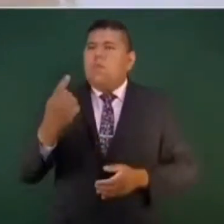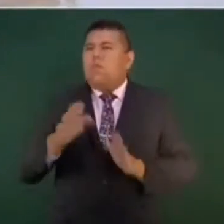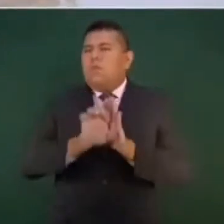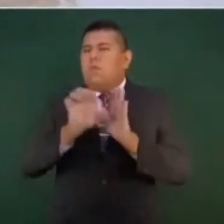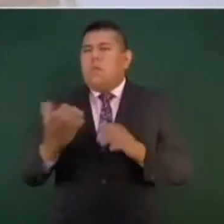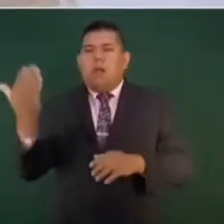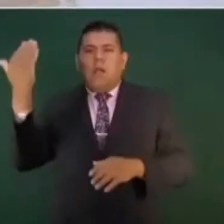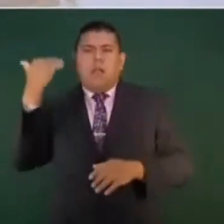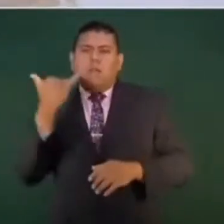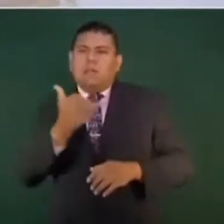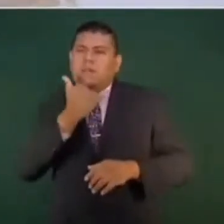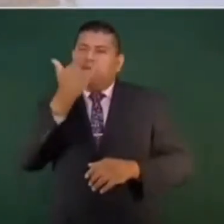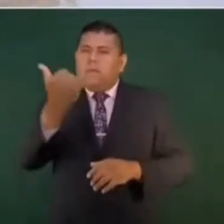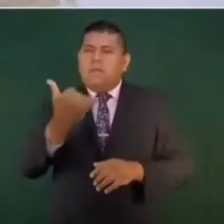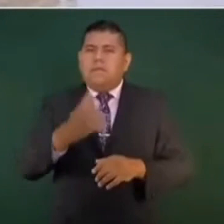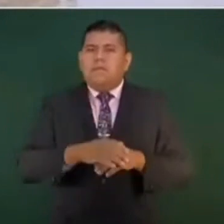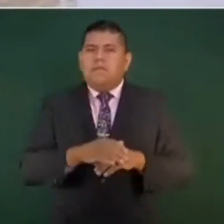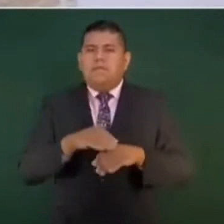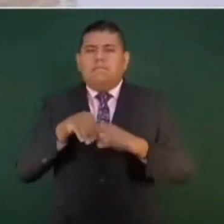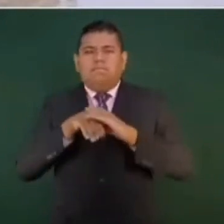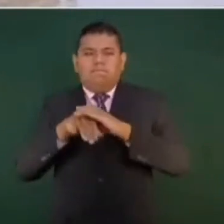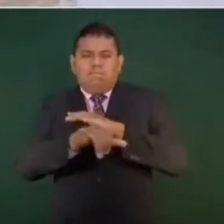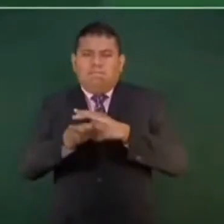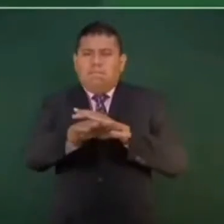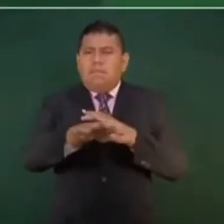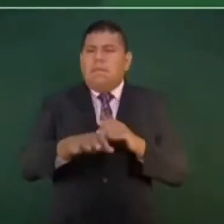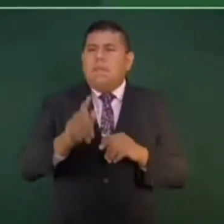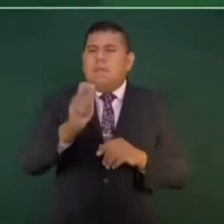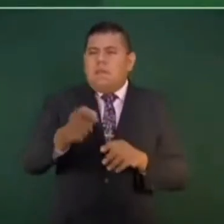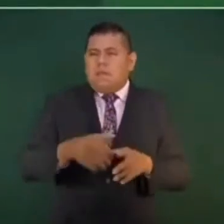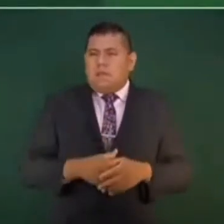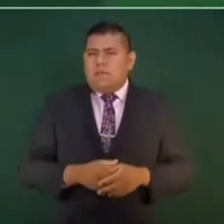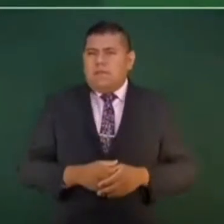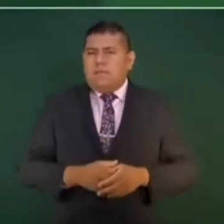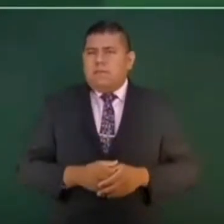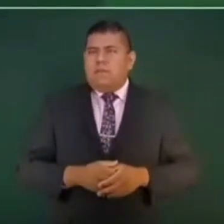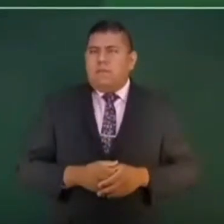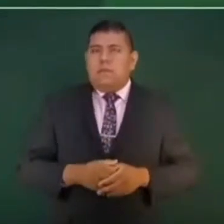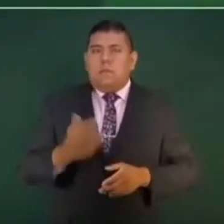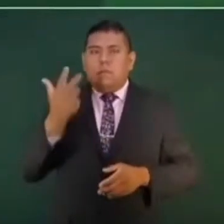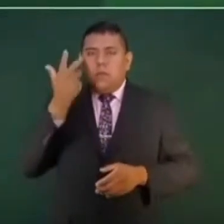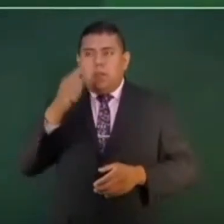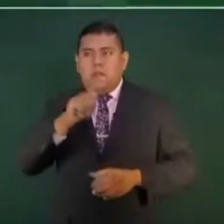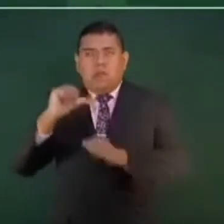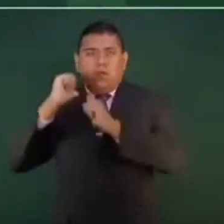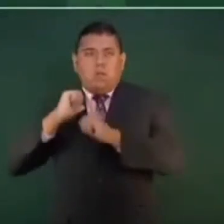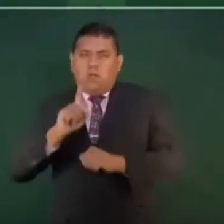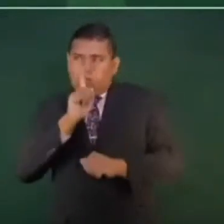cometieron en el caso de Yosinapa el principal fue querer ocultar las cosas